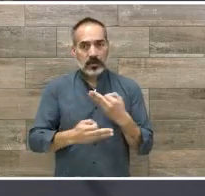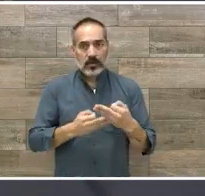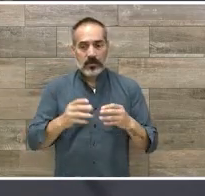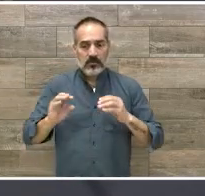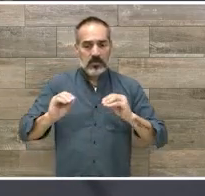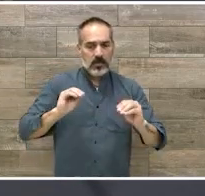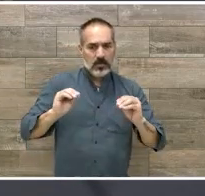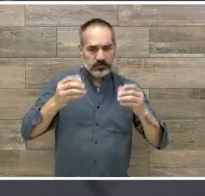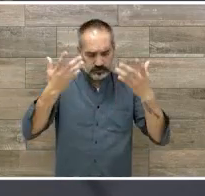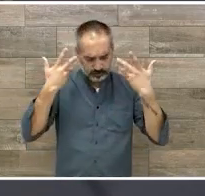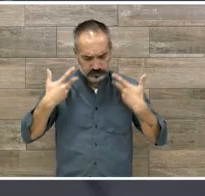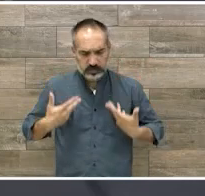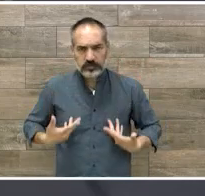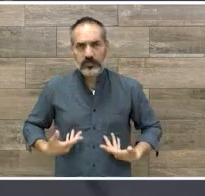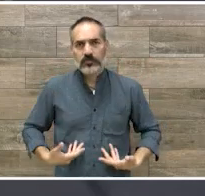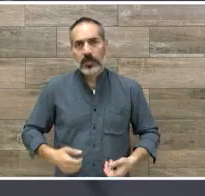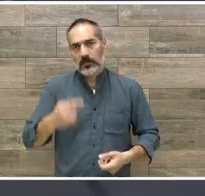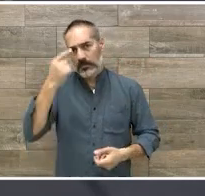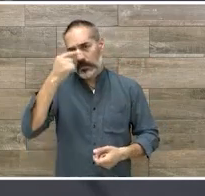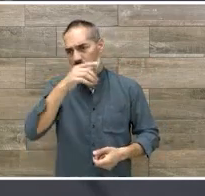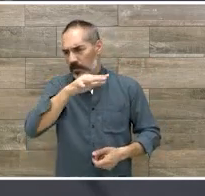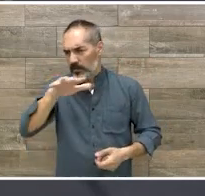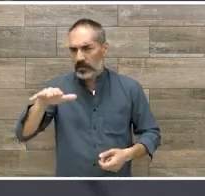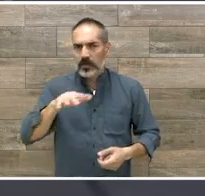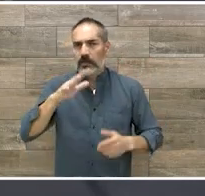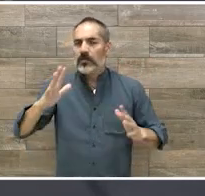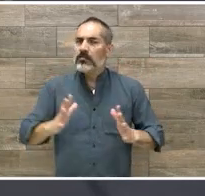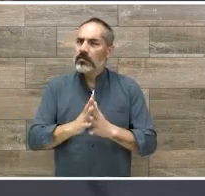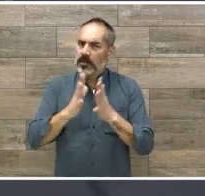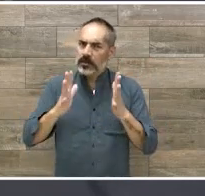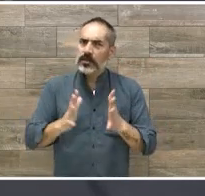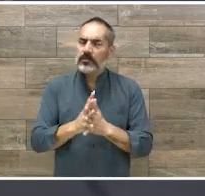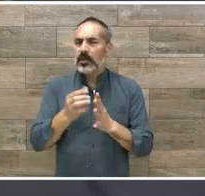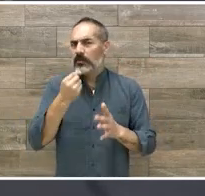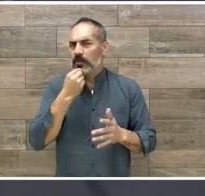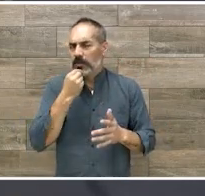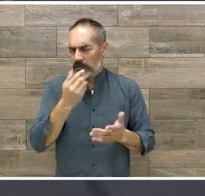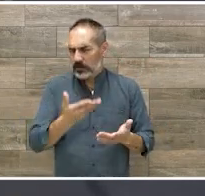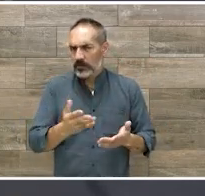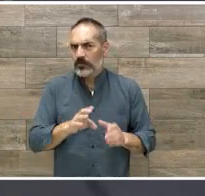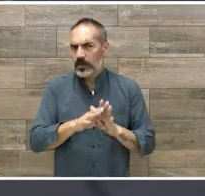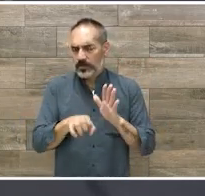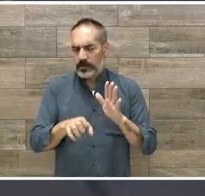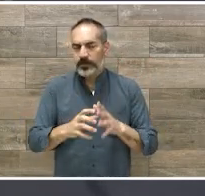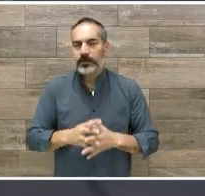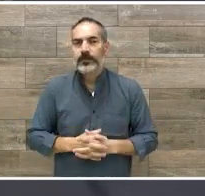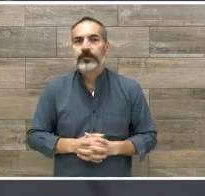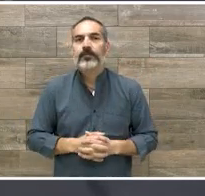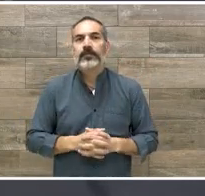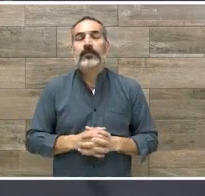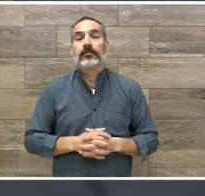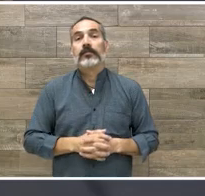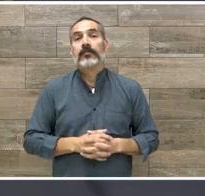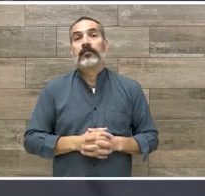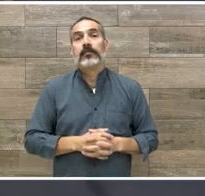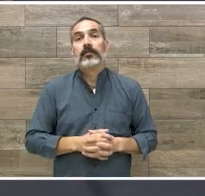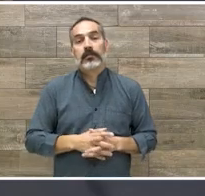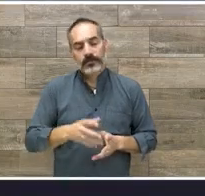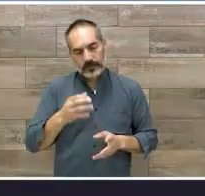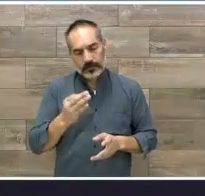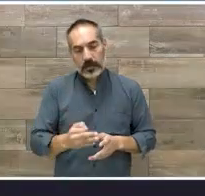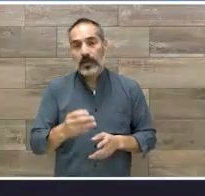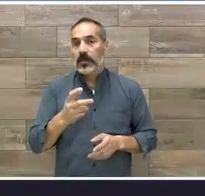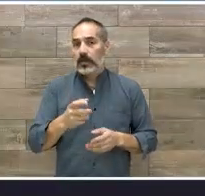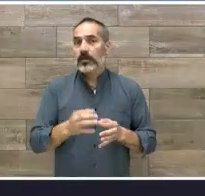promover una participación activa de los niños. Así es, esta parte creo que es muy, muy